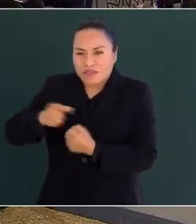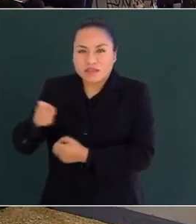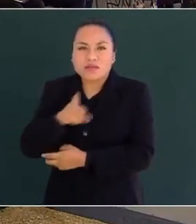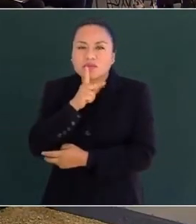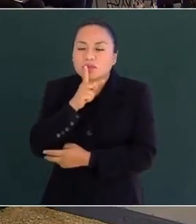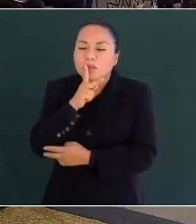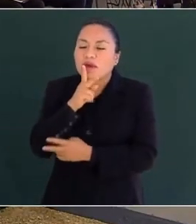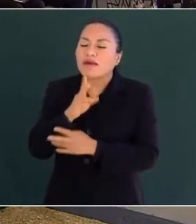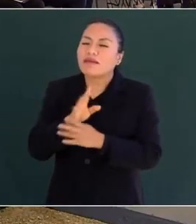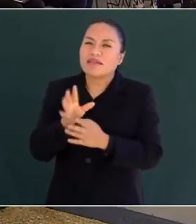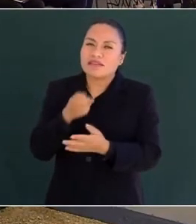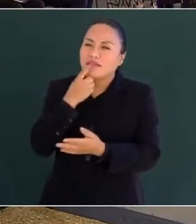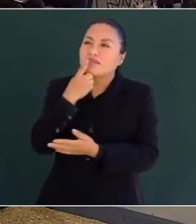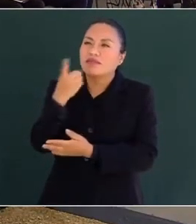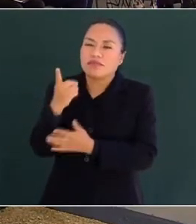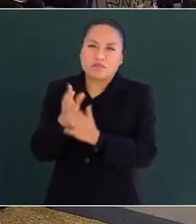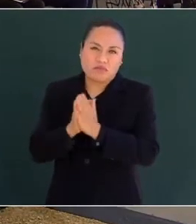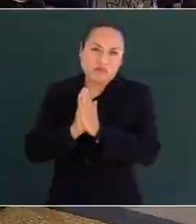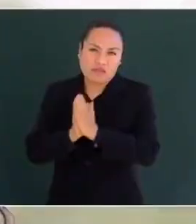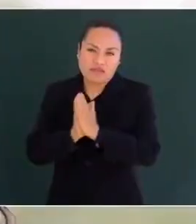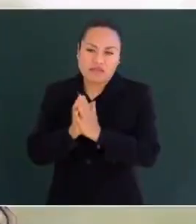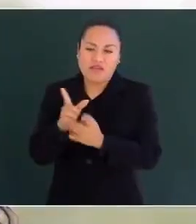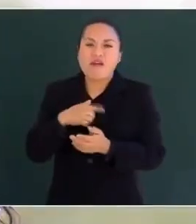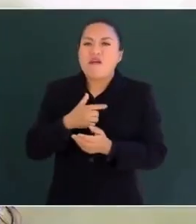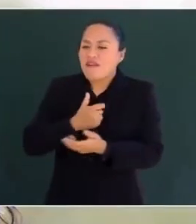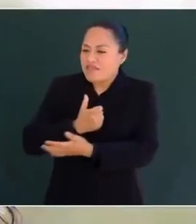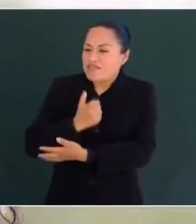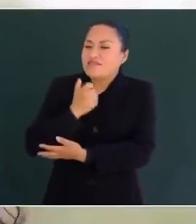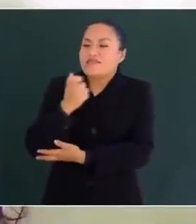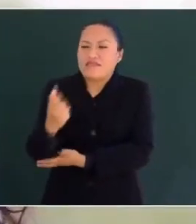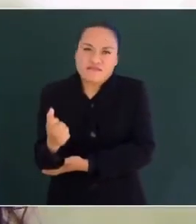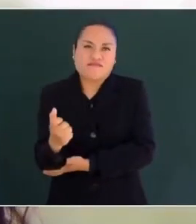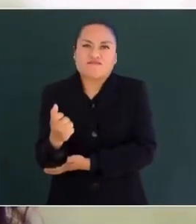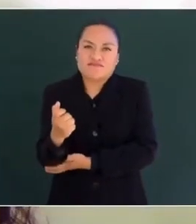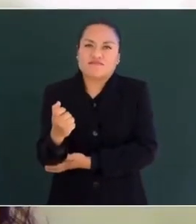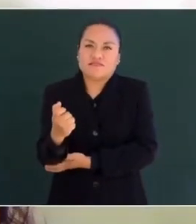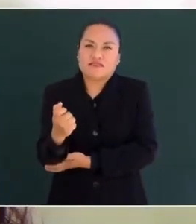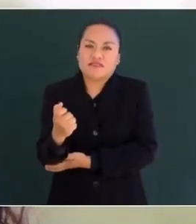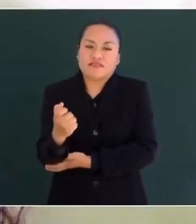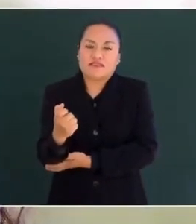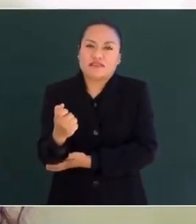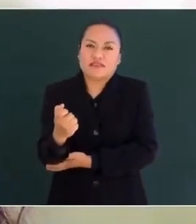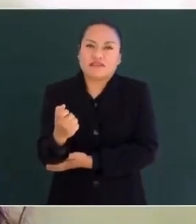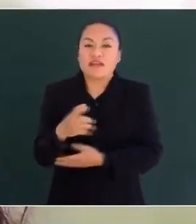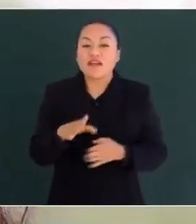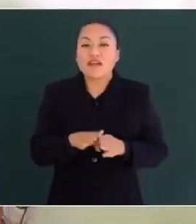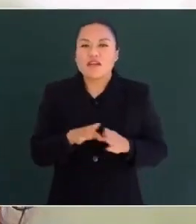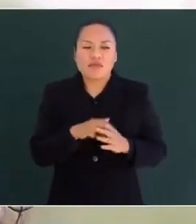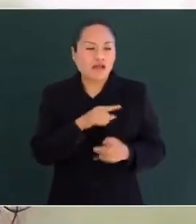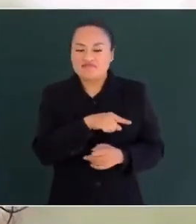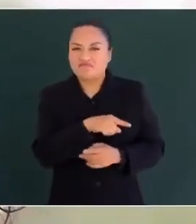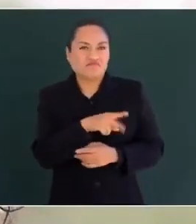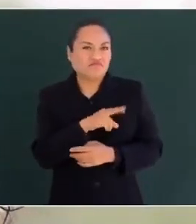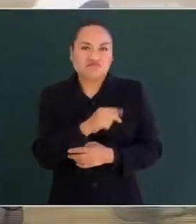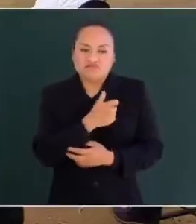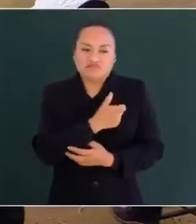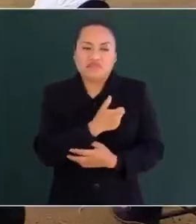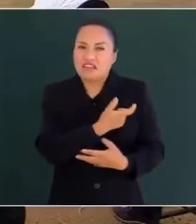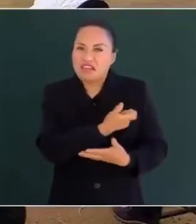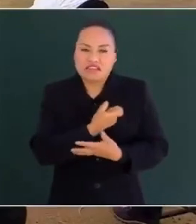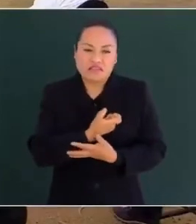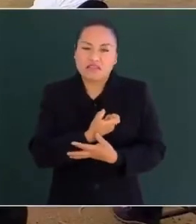nombre del virrey una fuerte cantidad. Y como fuera inútil el ofrecimiento,